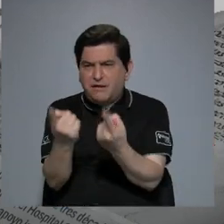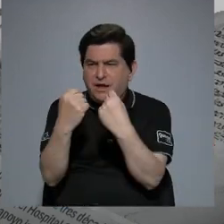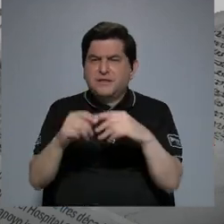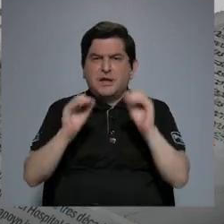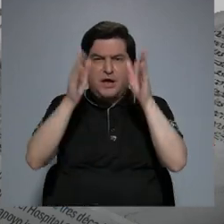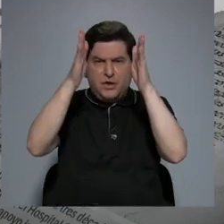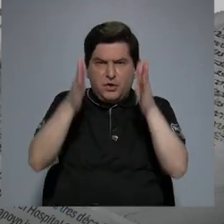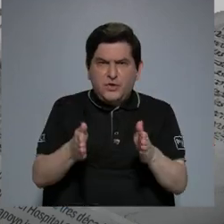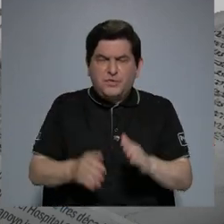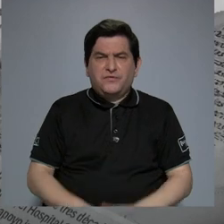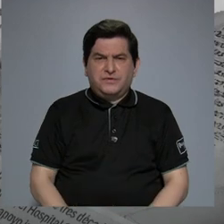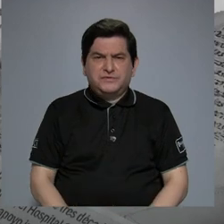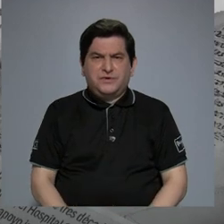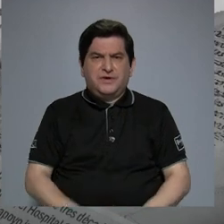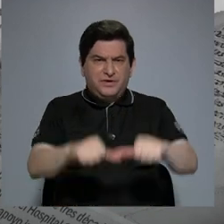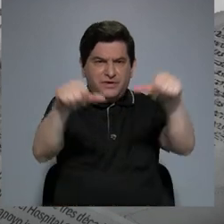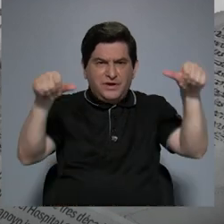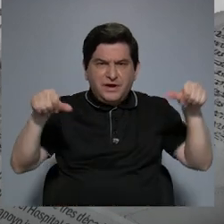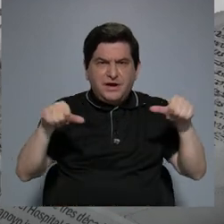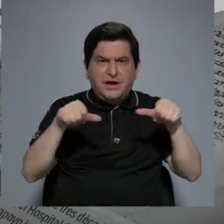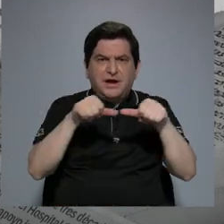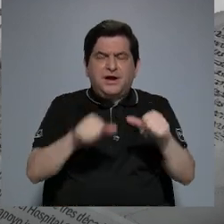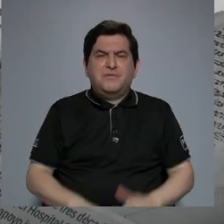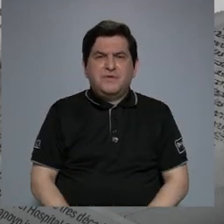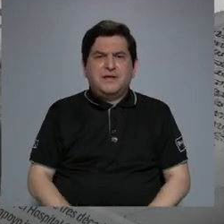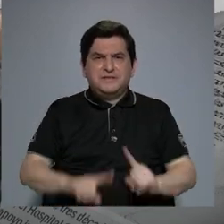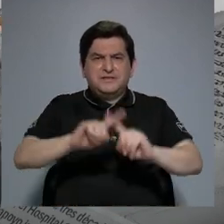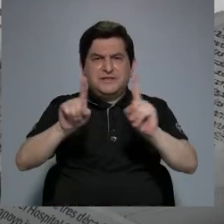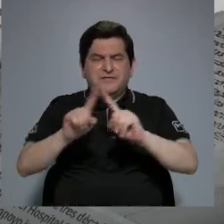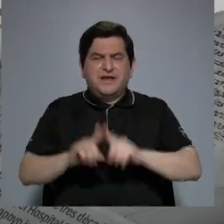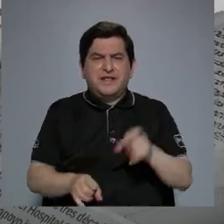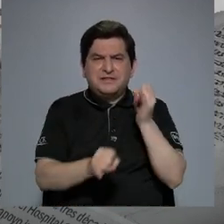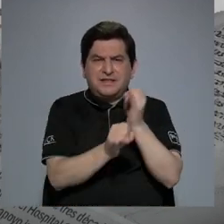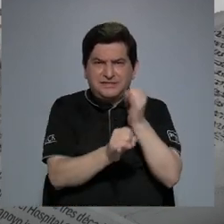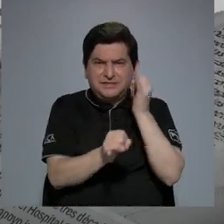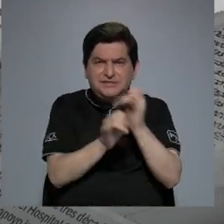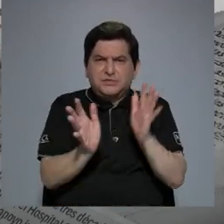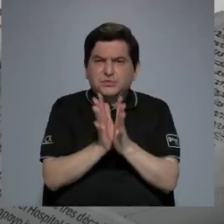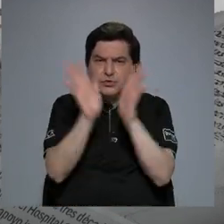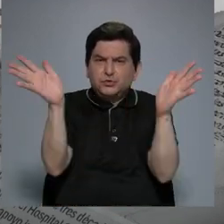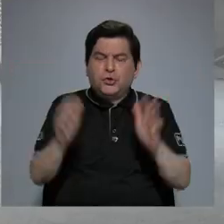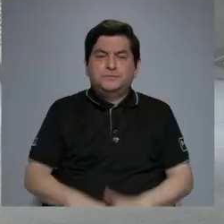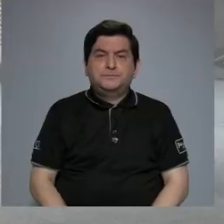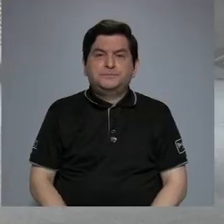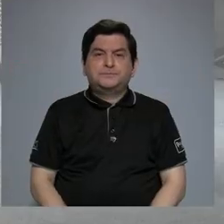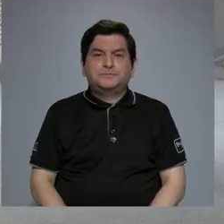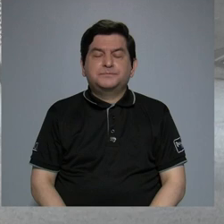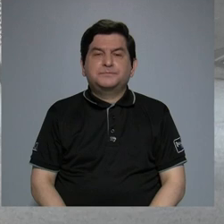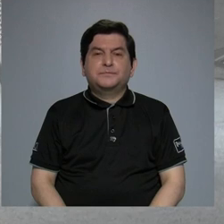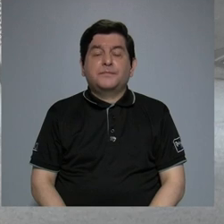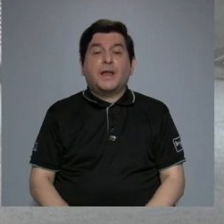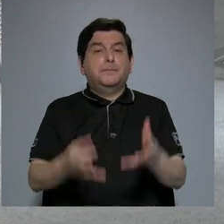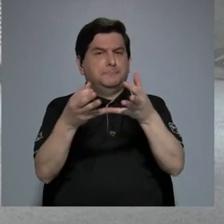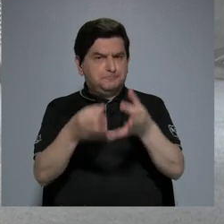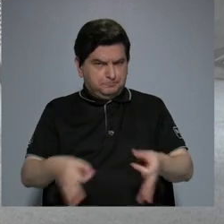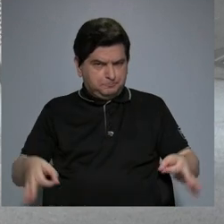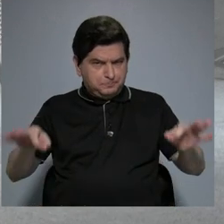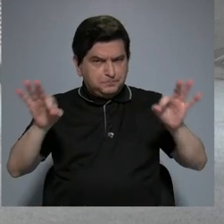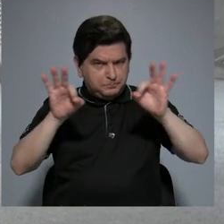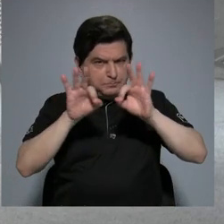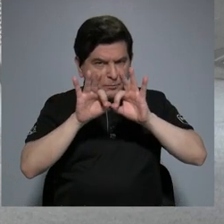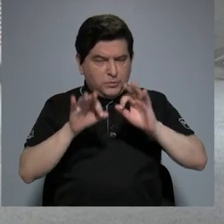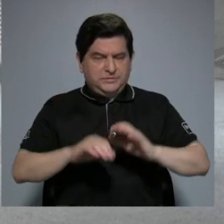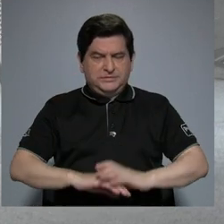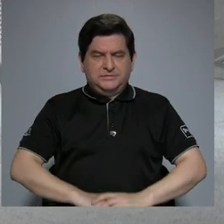profesores hacia las aulas de las instituciones públicas. Sí, bueno, aquí algo importante es que